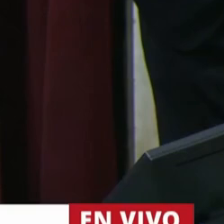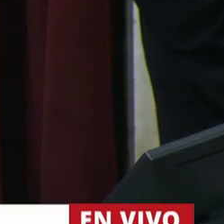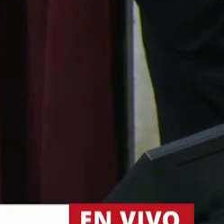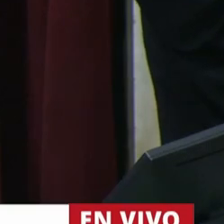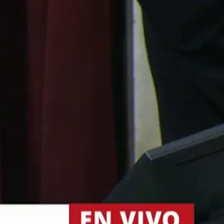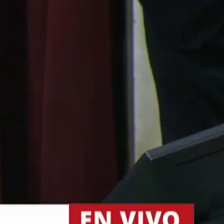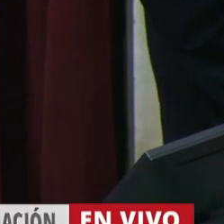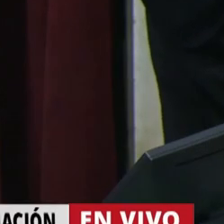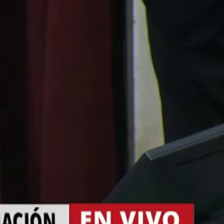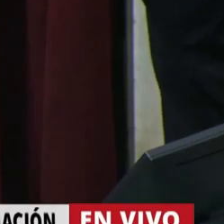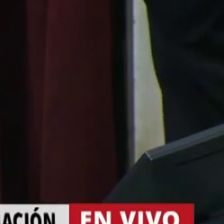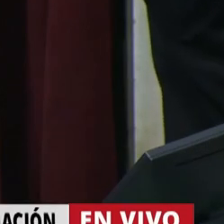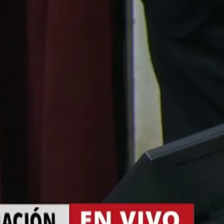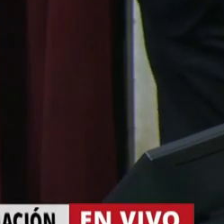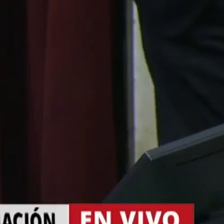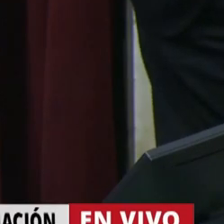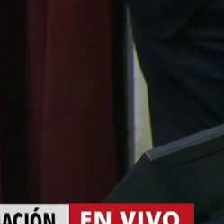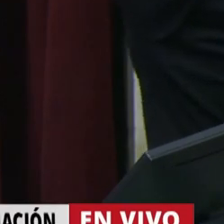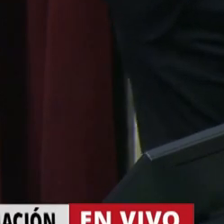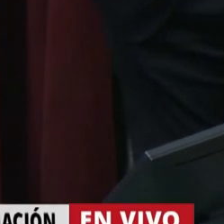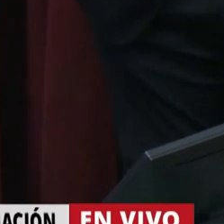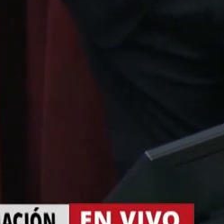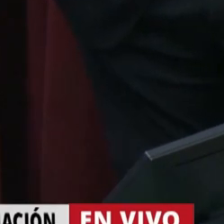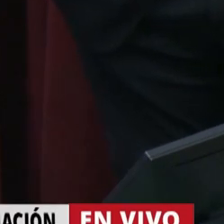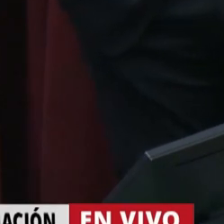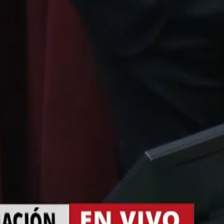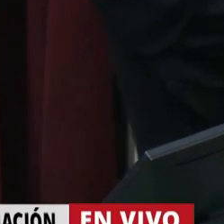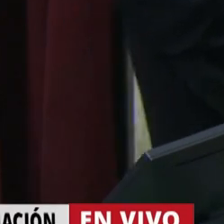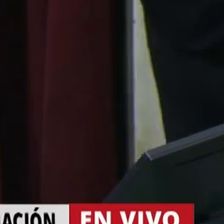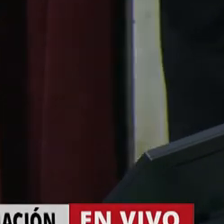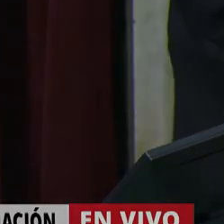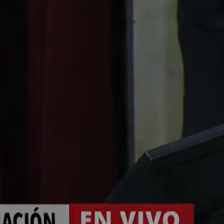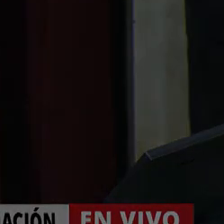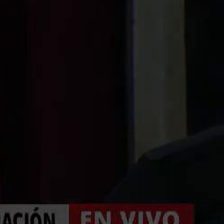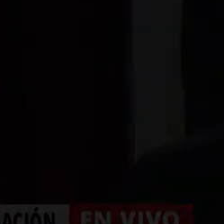Alume. Gracias.